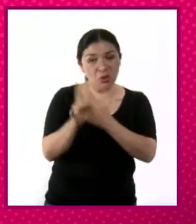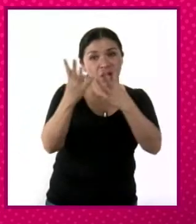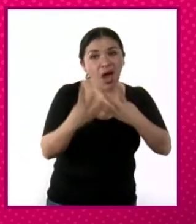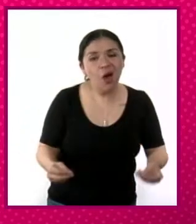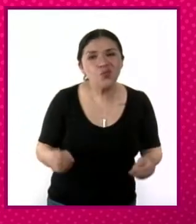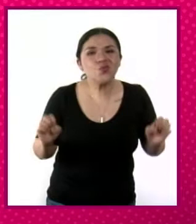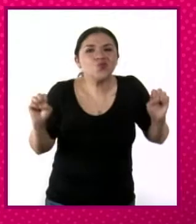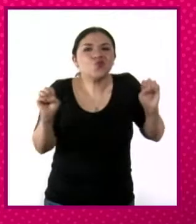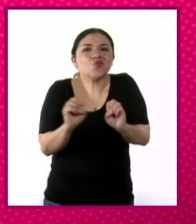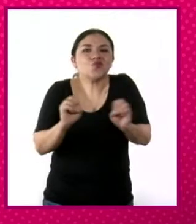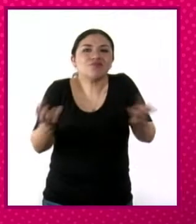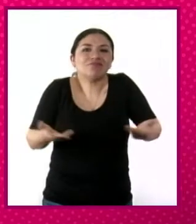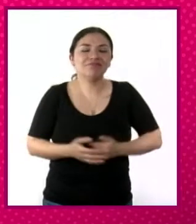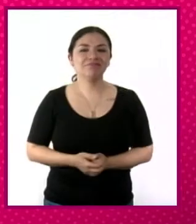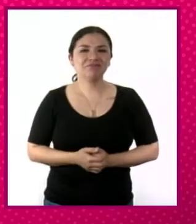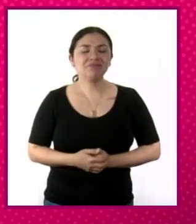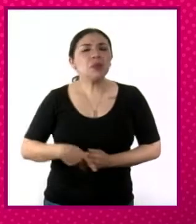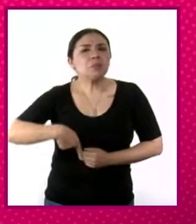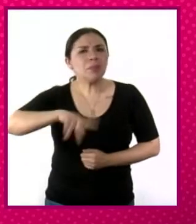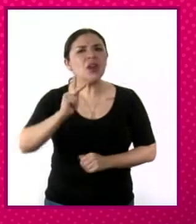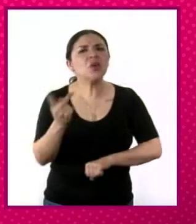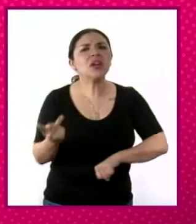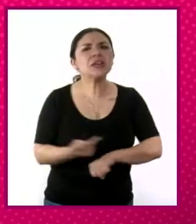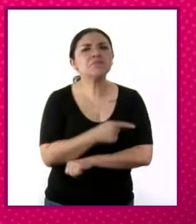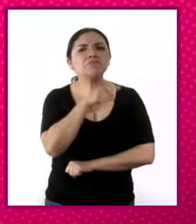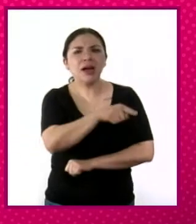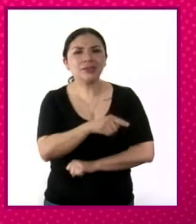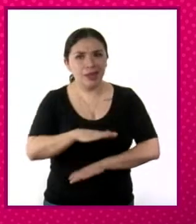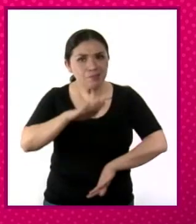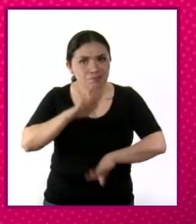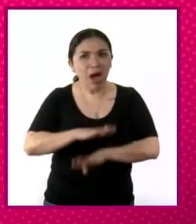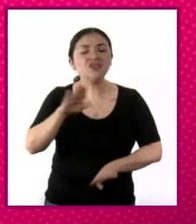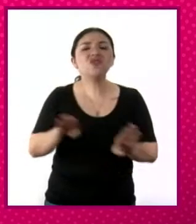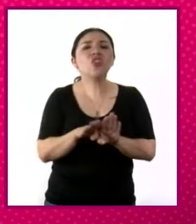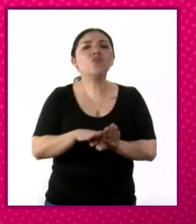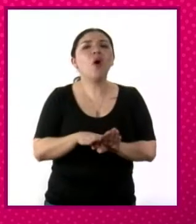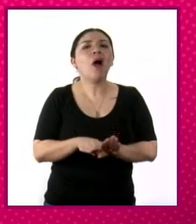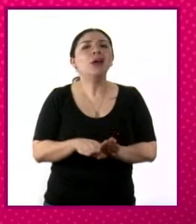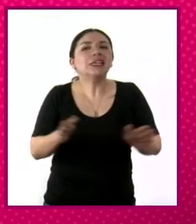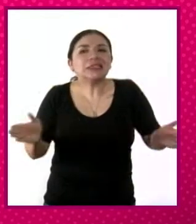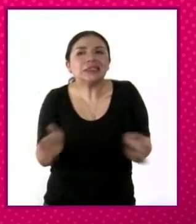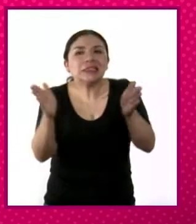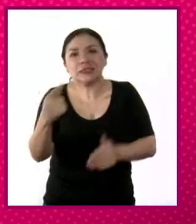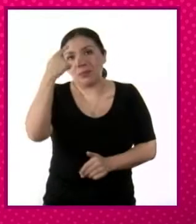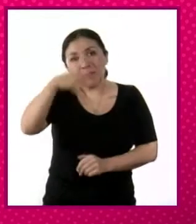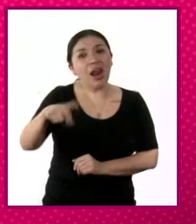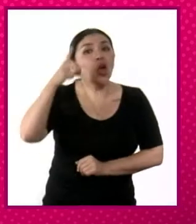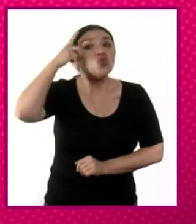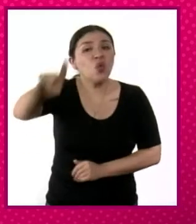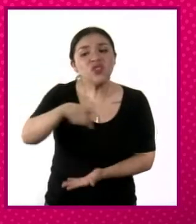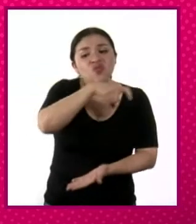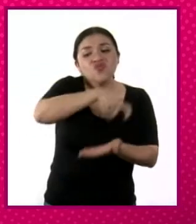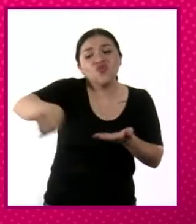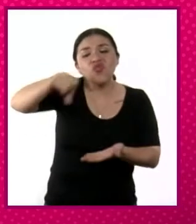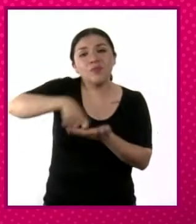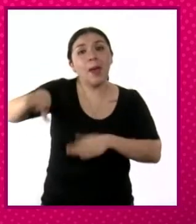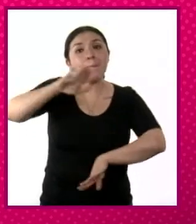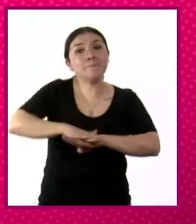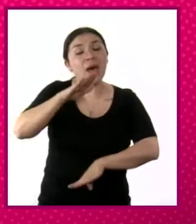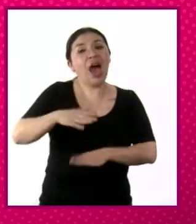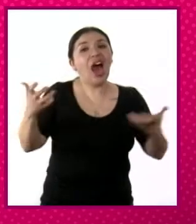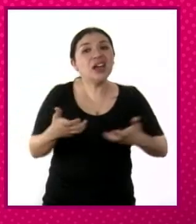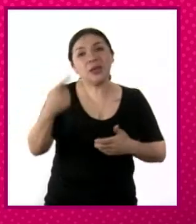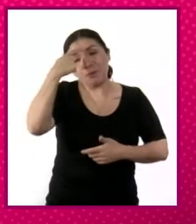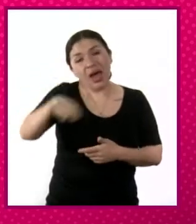En cambio, que sí hace es estimular la propiedad privada con la idea de reconstruir económicamente a